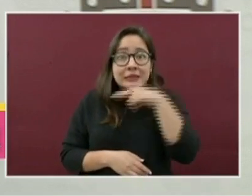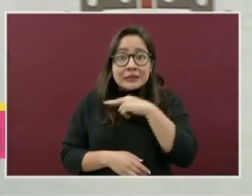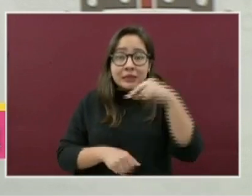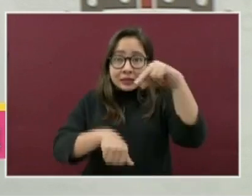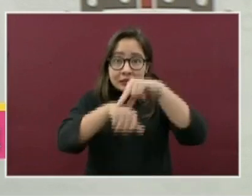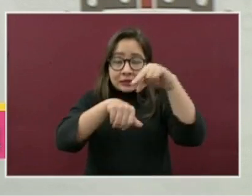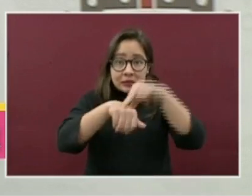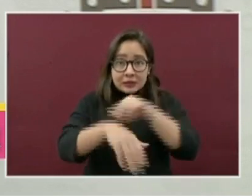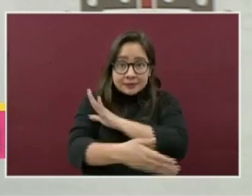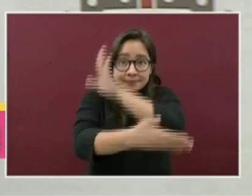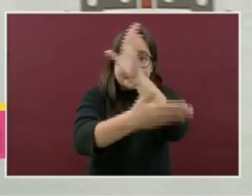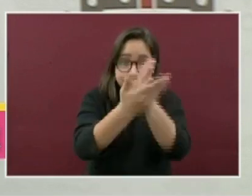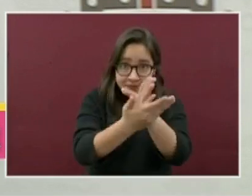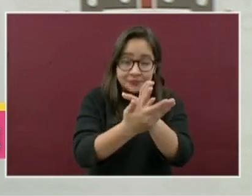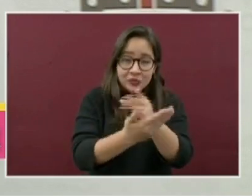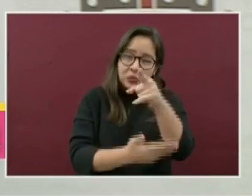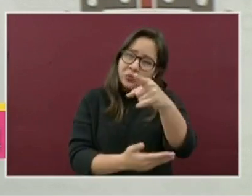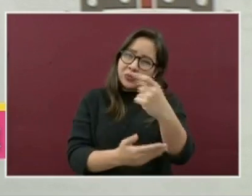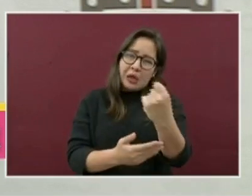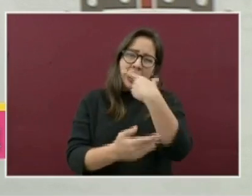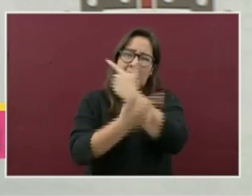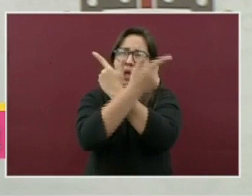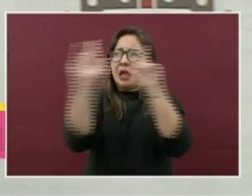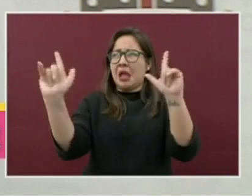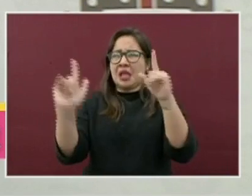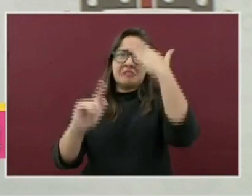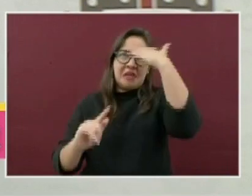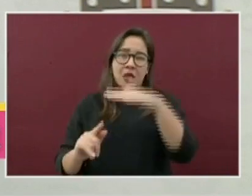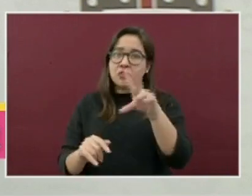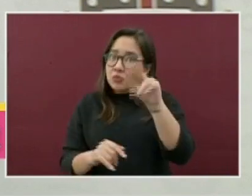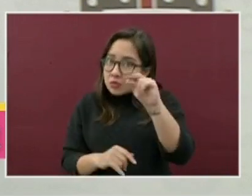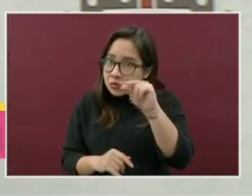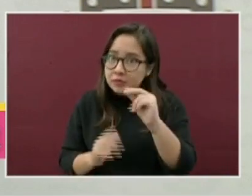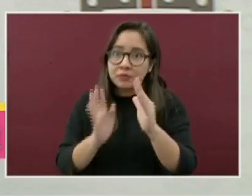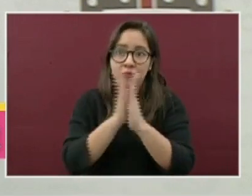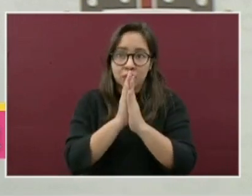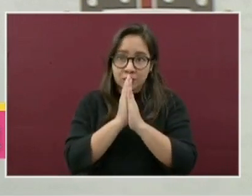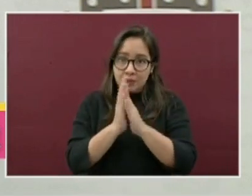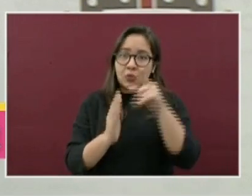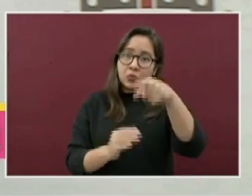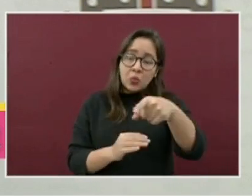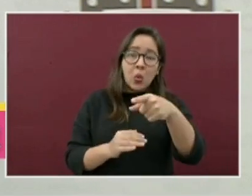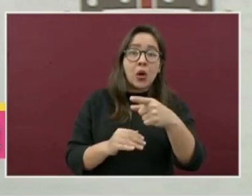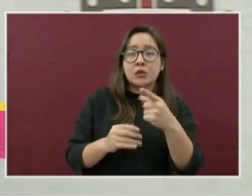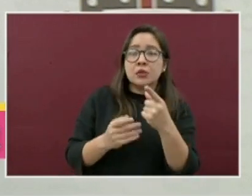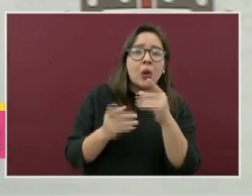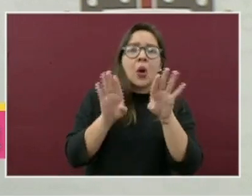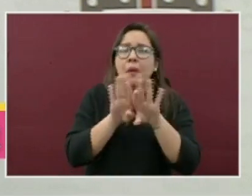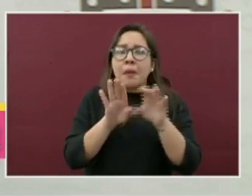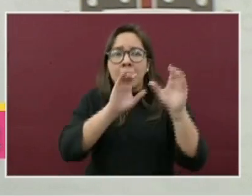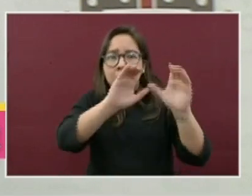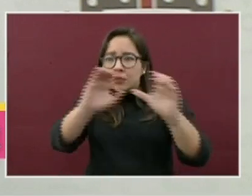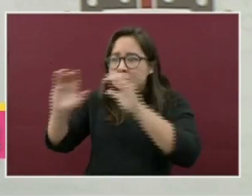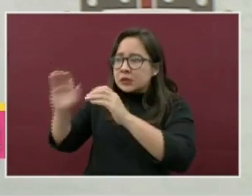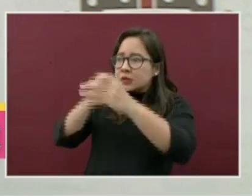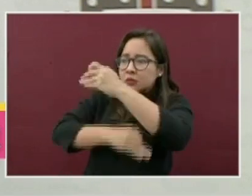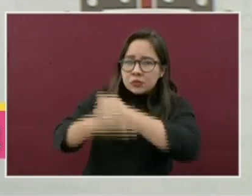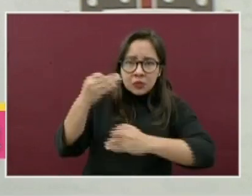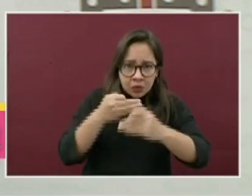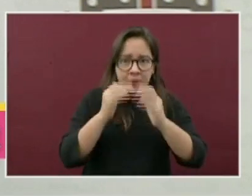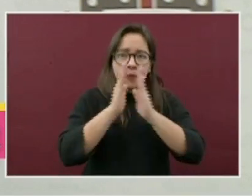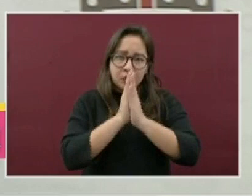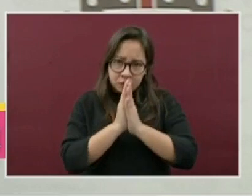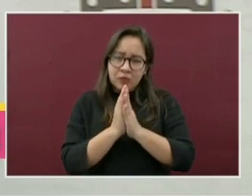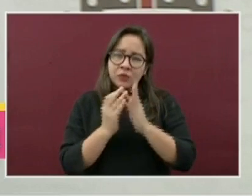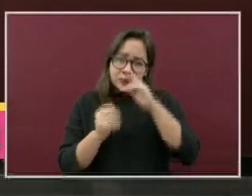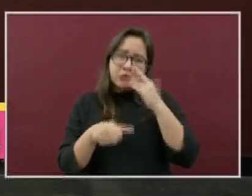médico y por favor, no se automedique. La mejor vacuna es cuidarnos mutuamente. Si se cuida usted, nos